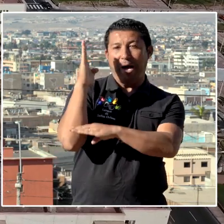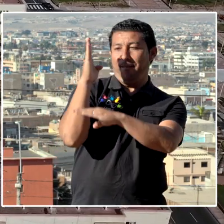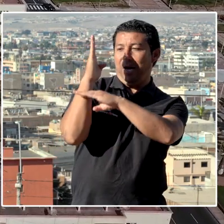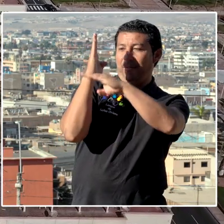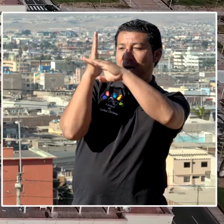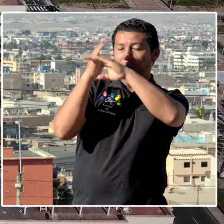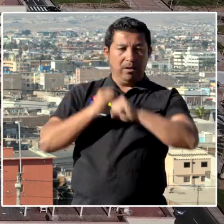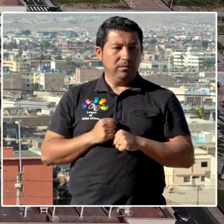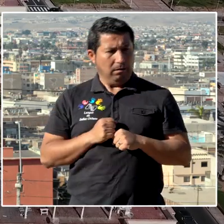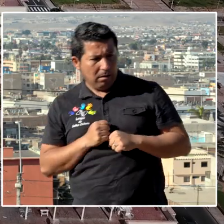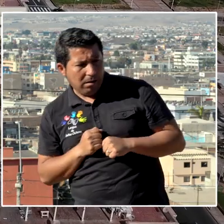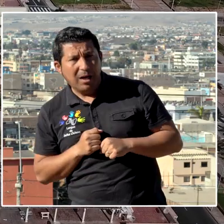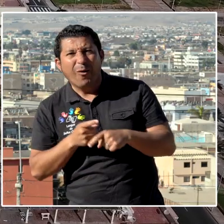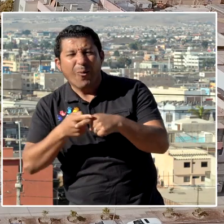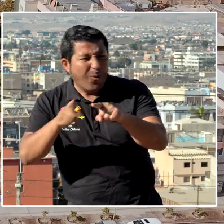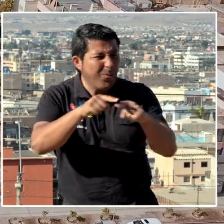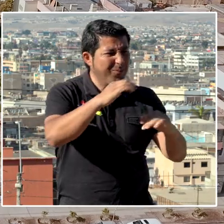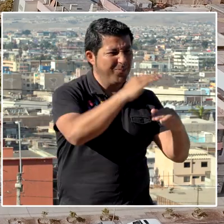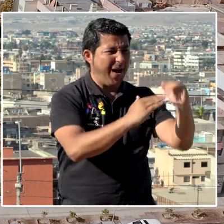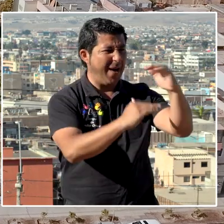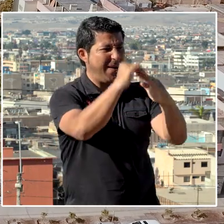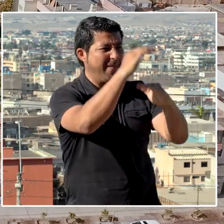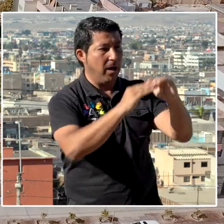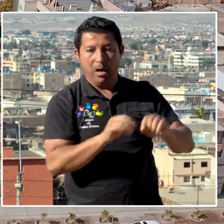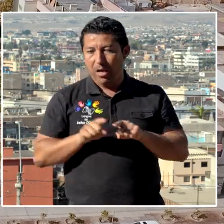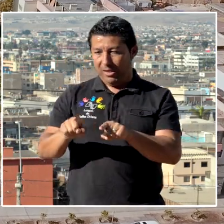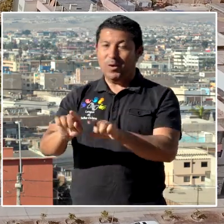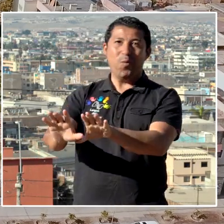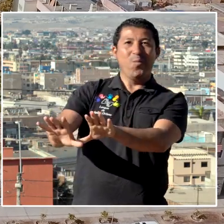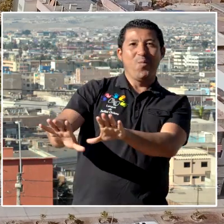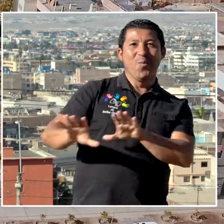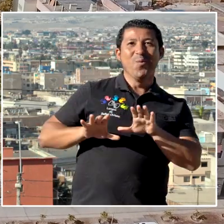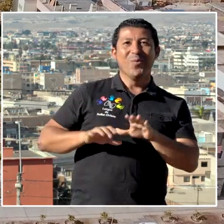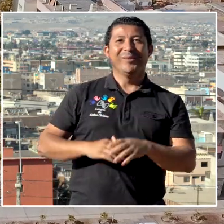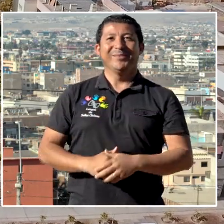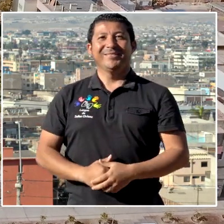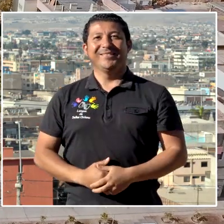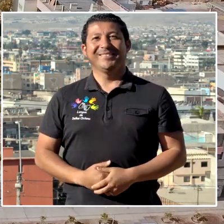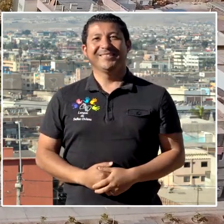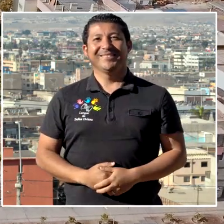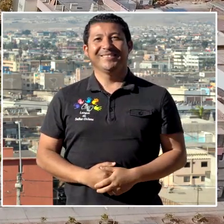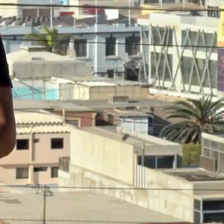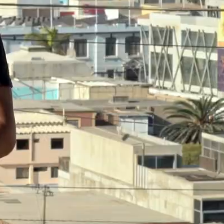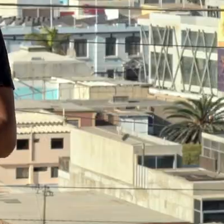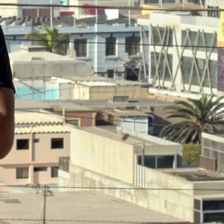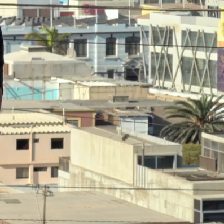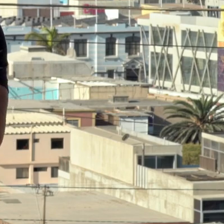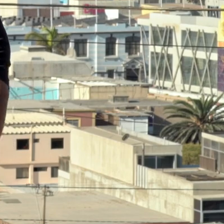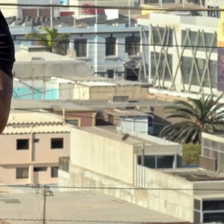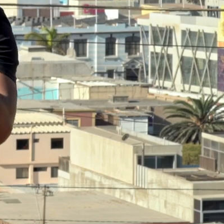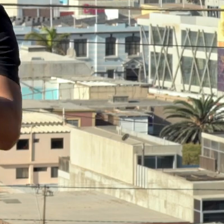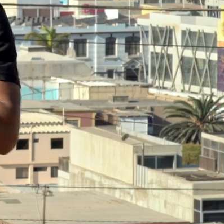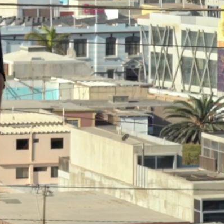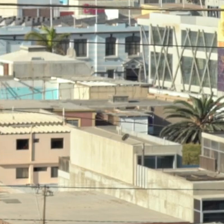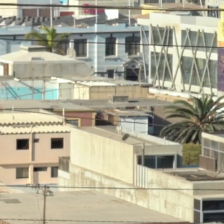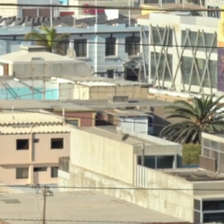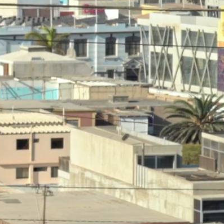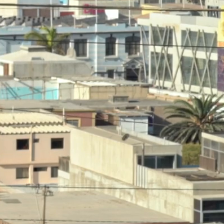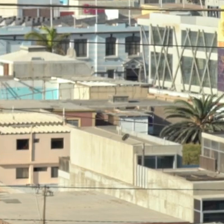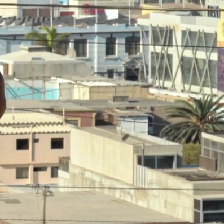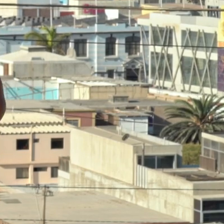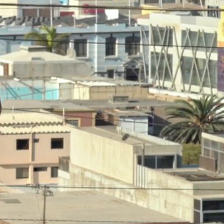inmediatamente destacó por sobre los otros edificios existentes en ese entonces. Algunos años después,